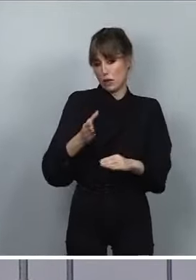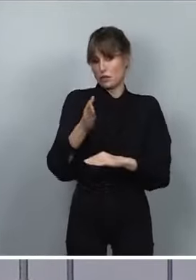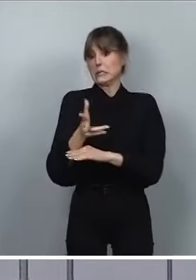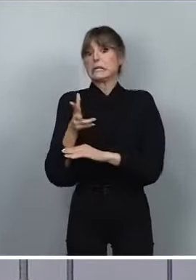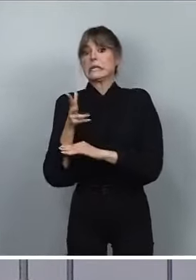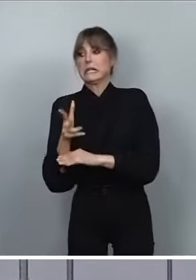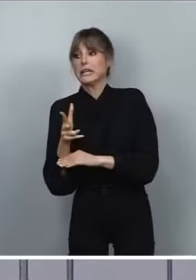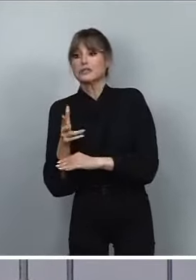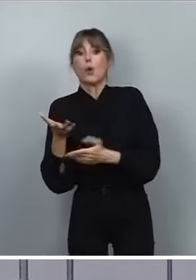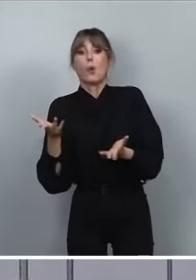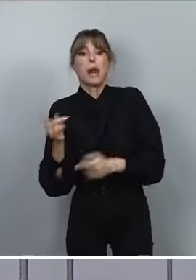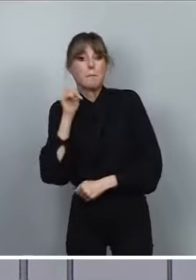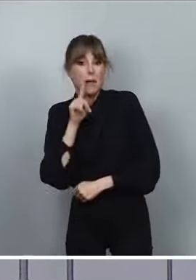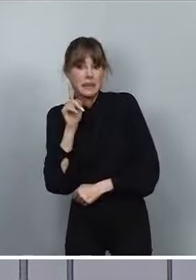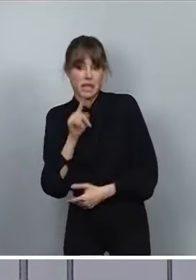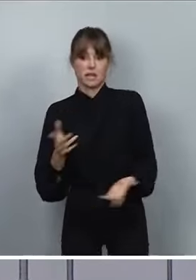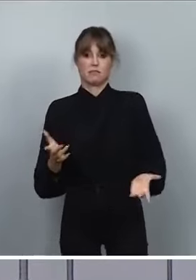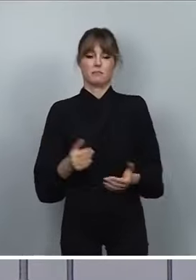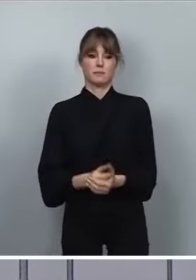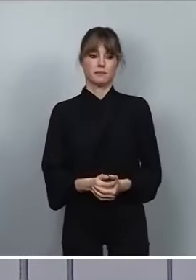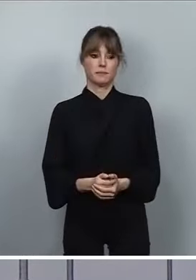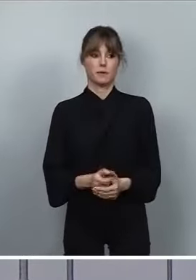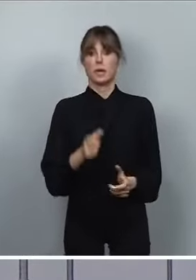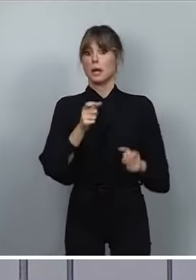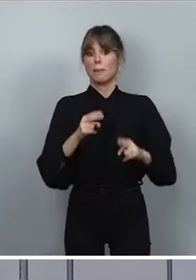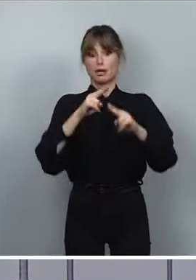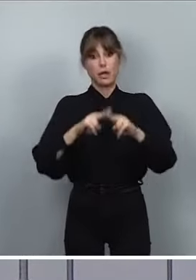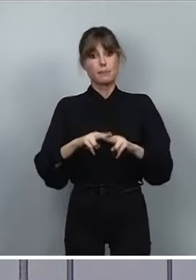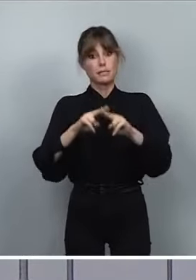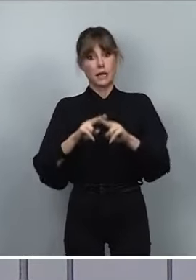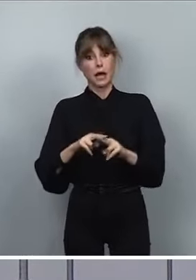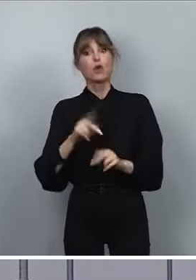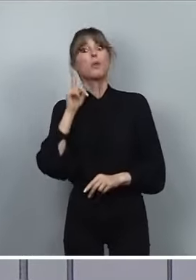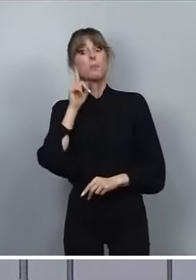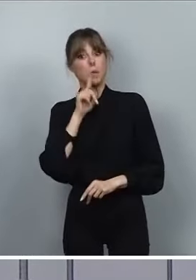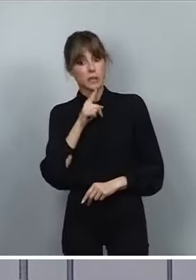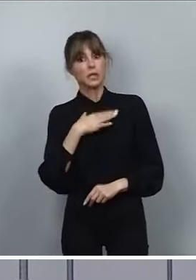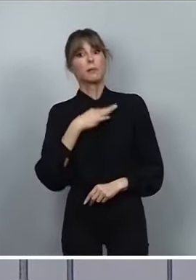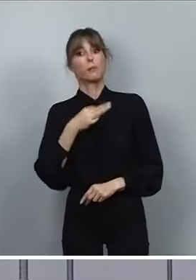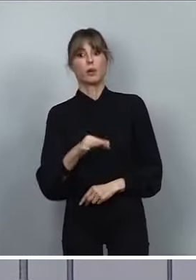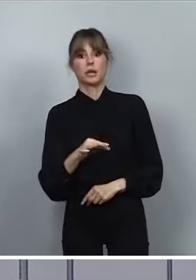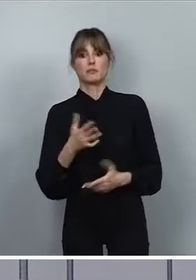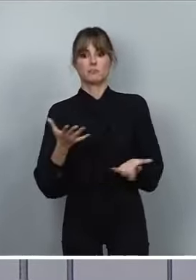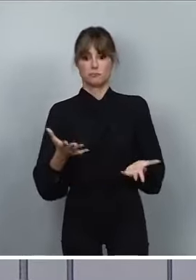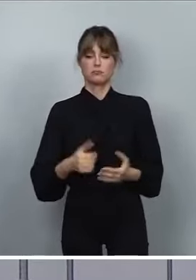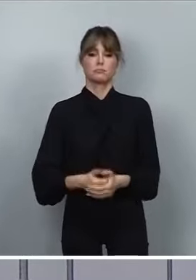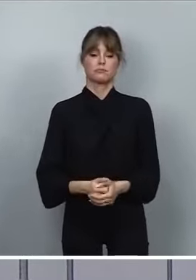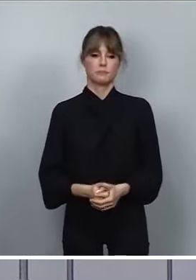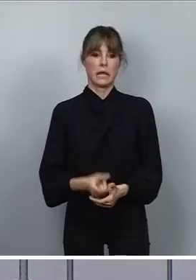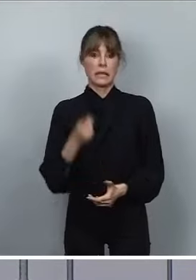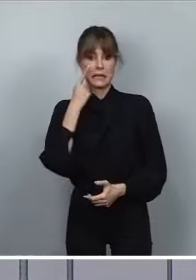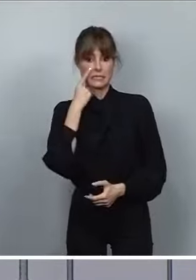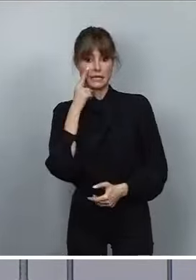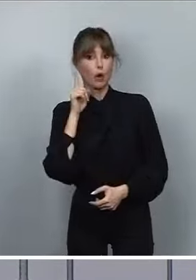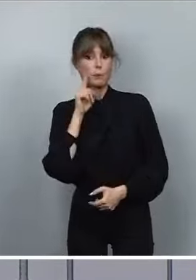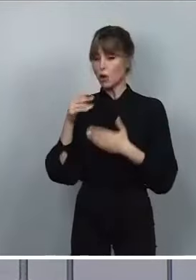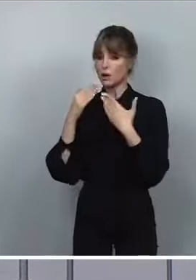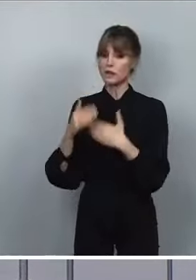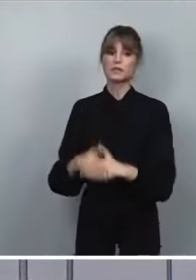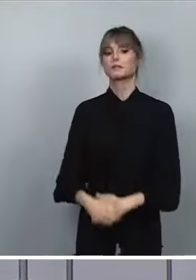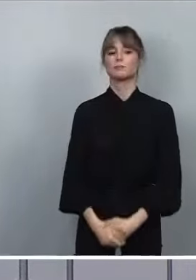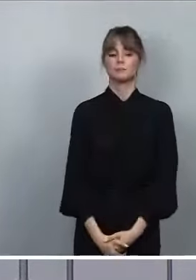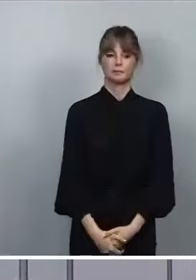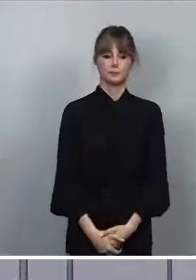que tiene que es el de mentir. Porque un investigado puede mentir, no un testigo. Un investigado puede mentir. Y es lo que ayer hizo este señor.